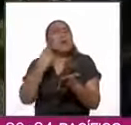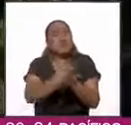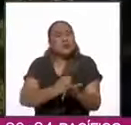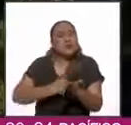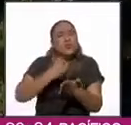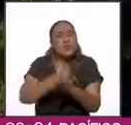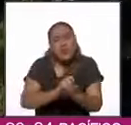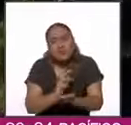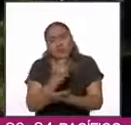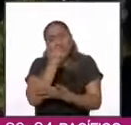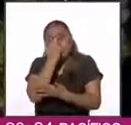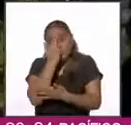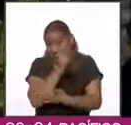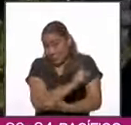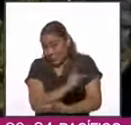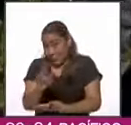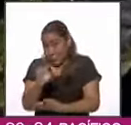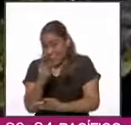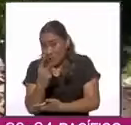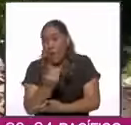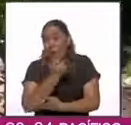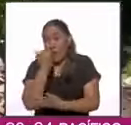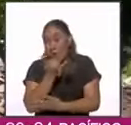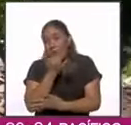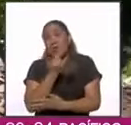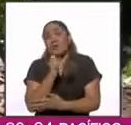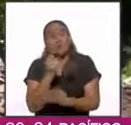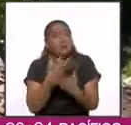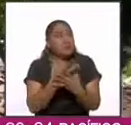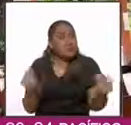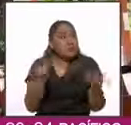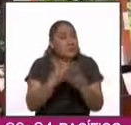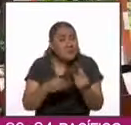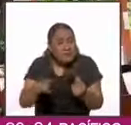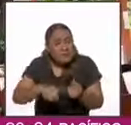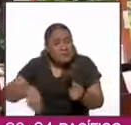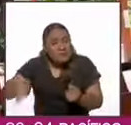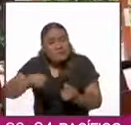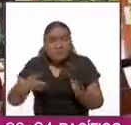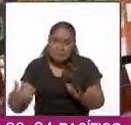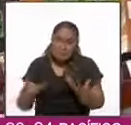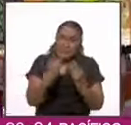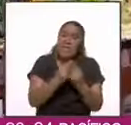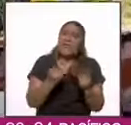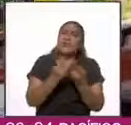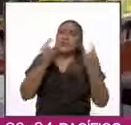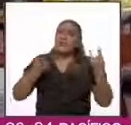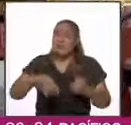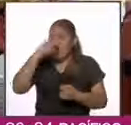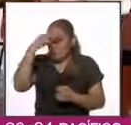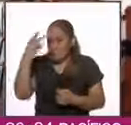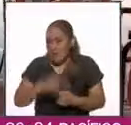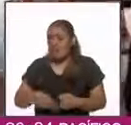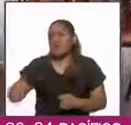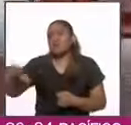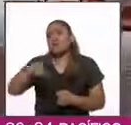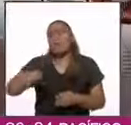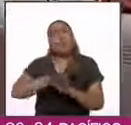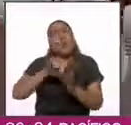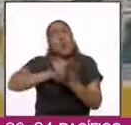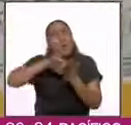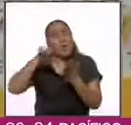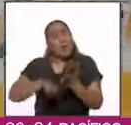Porque esos 43 compañeros que nos faltan son parte de lo mejor de México. Su ejemplo simboliza